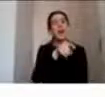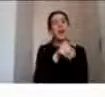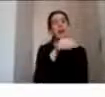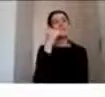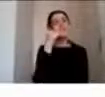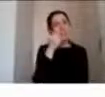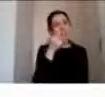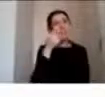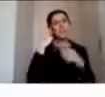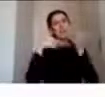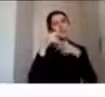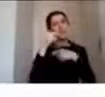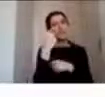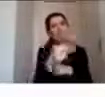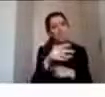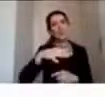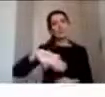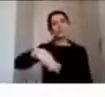contexto